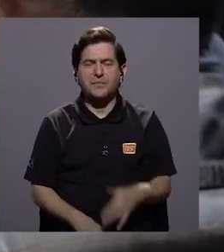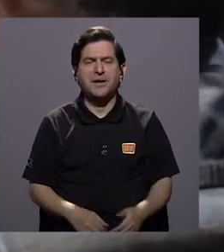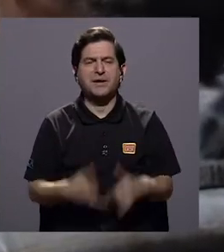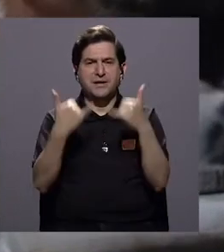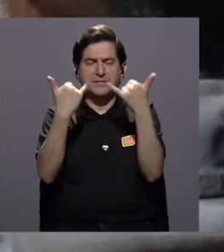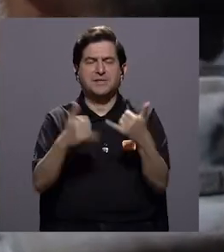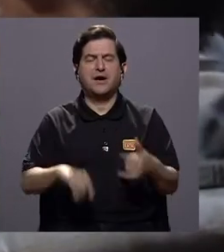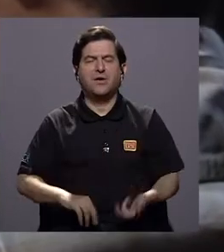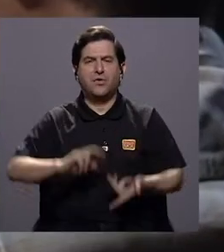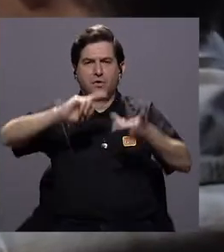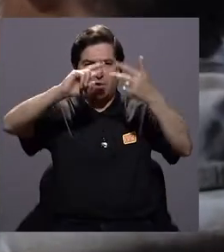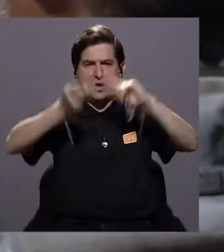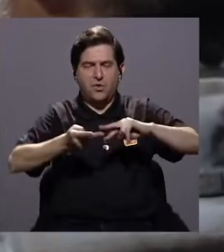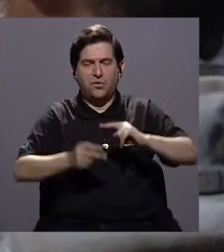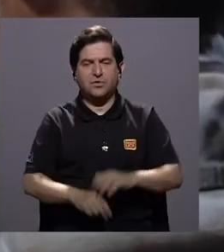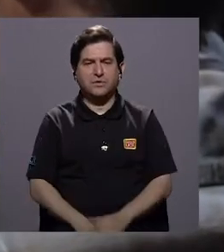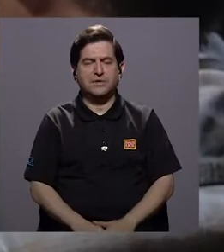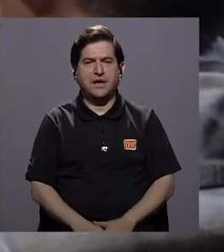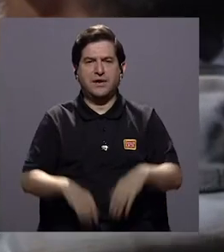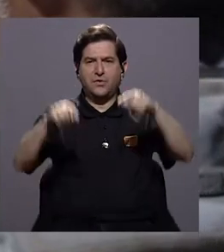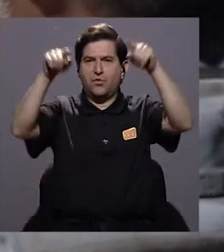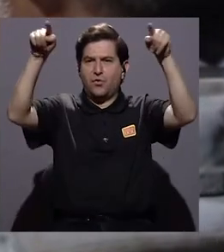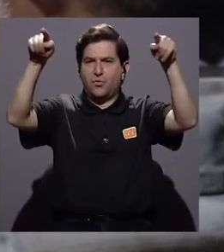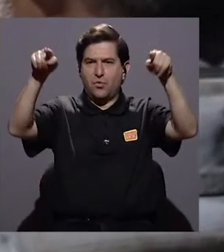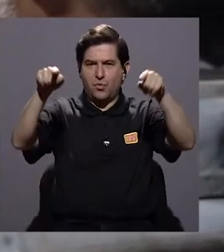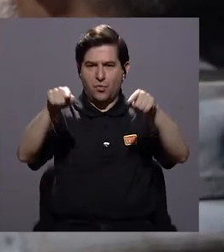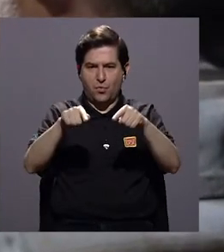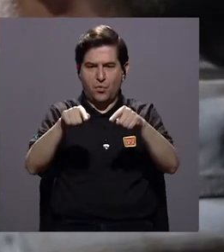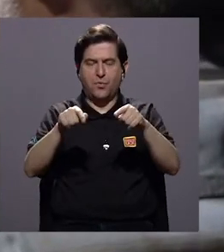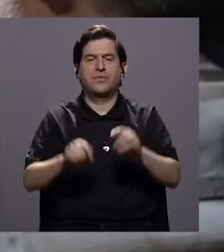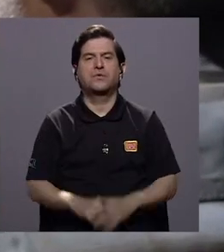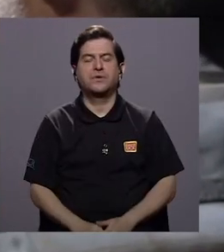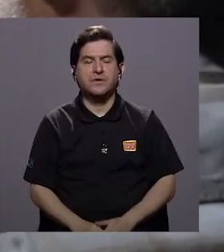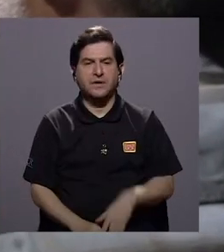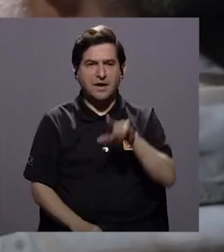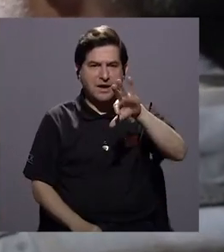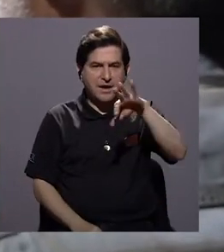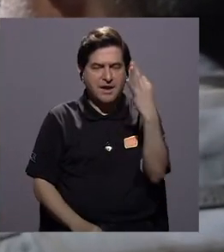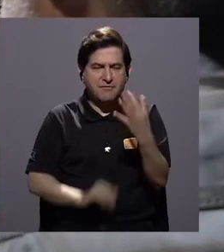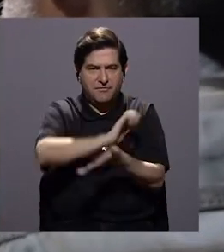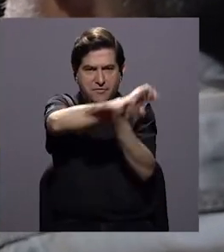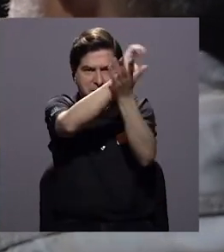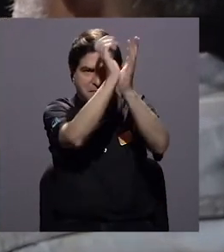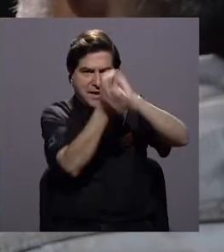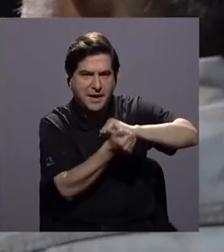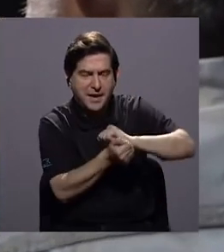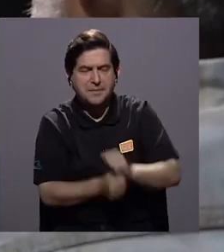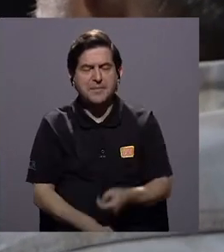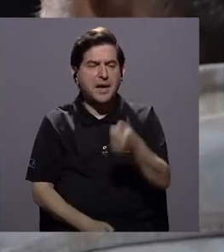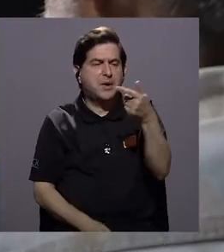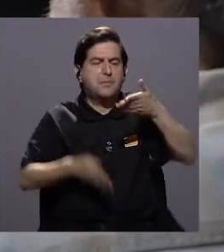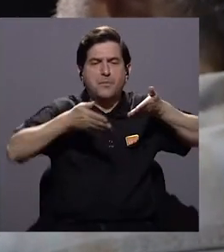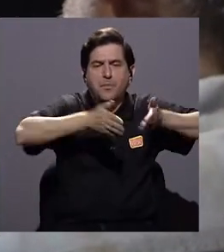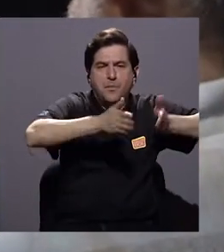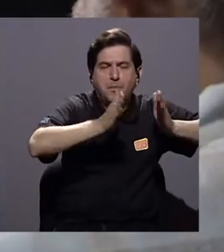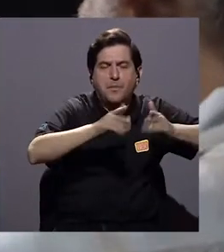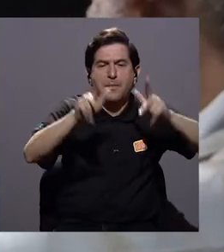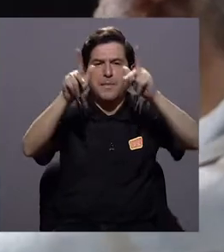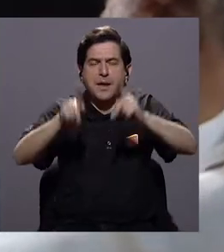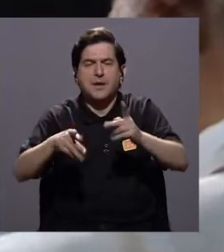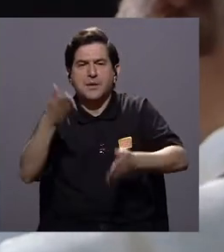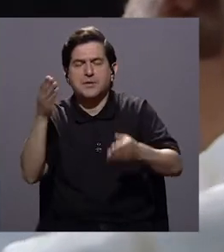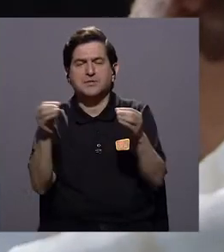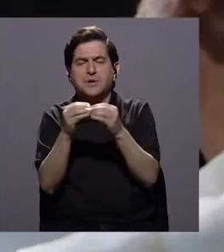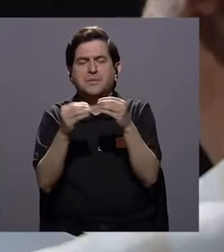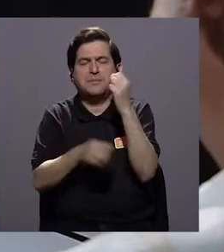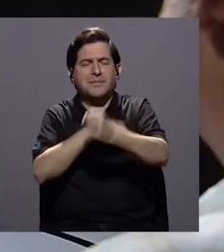copa rebosante a propósito de ese cambio que se ha venido dando en términos de pocos nacimientos y personas